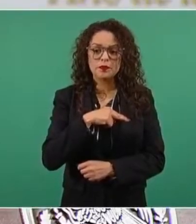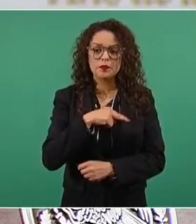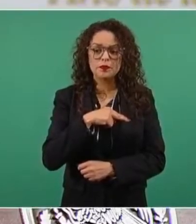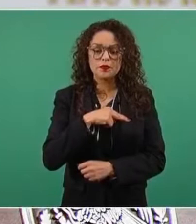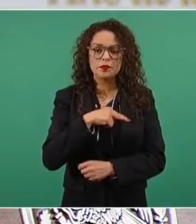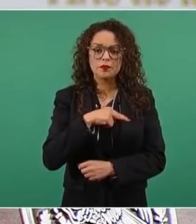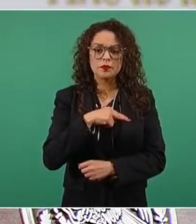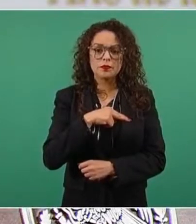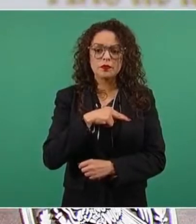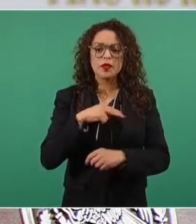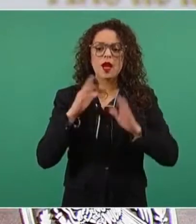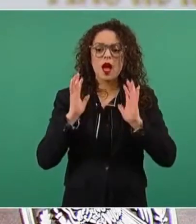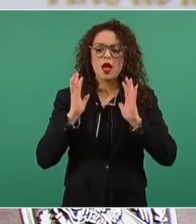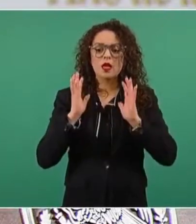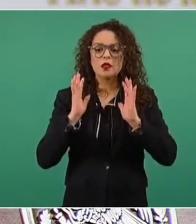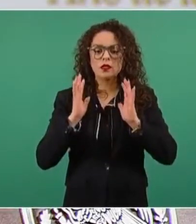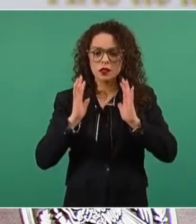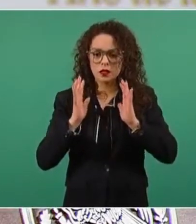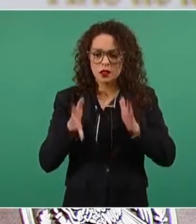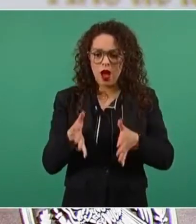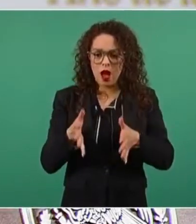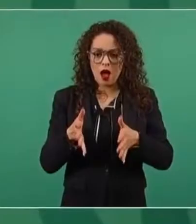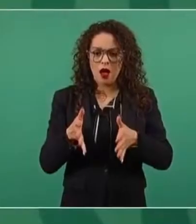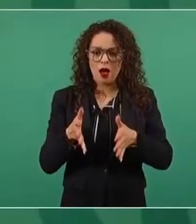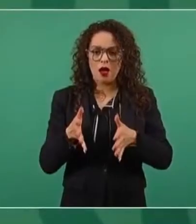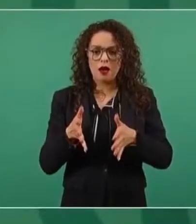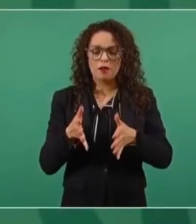solicitud para que se llevara a cabo esta consulta.